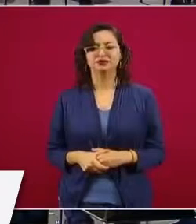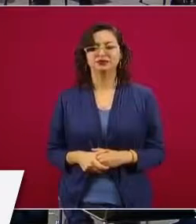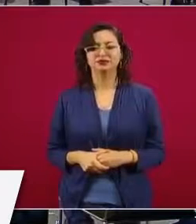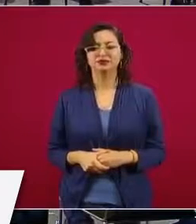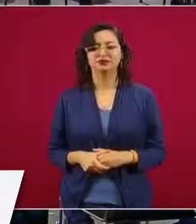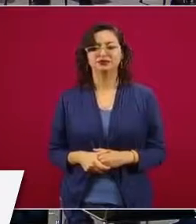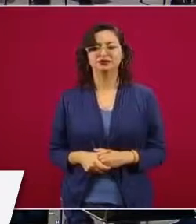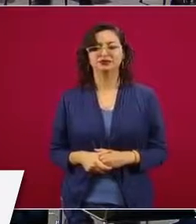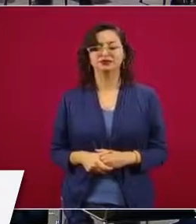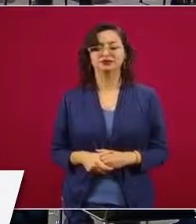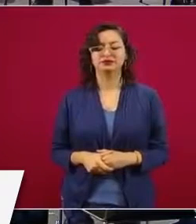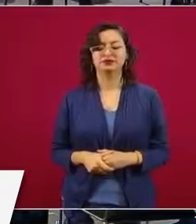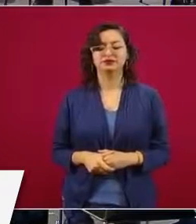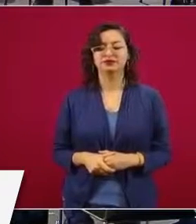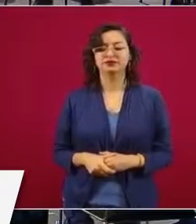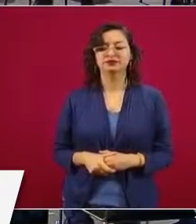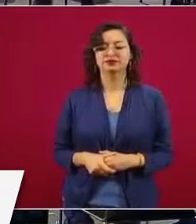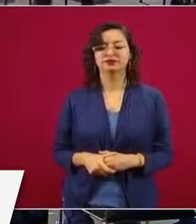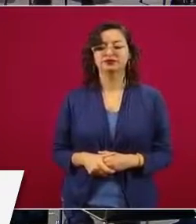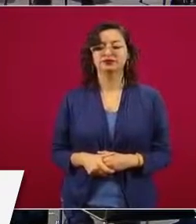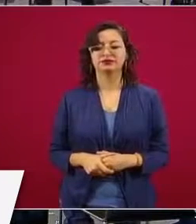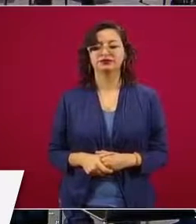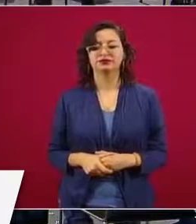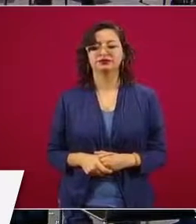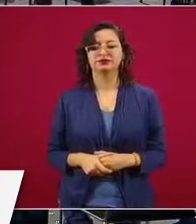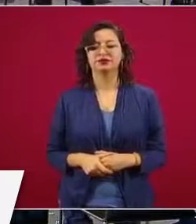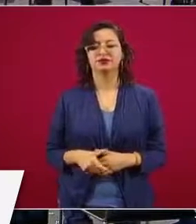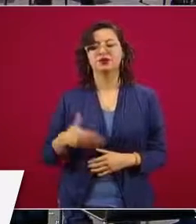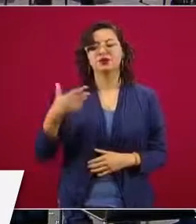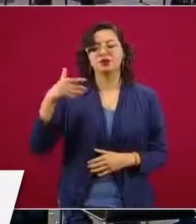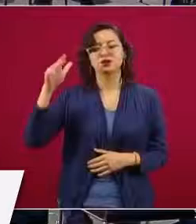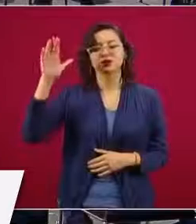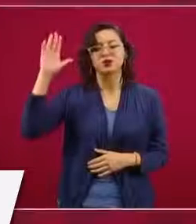Hubo una vez, ya hace mucho,